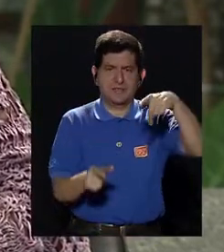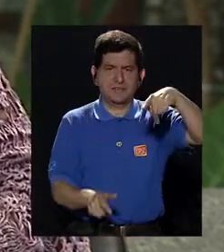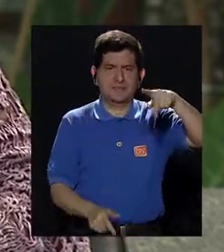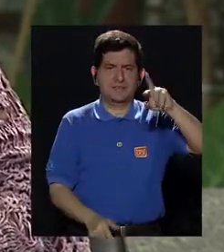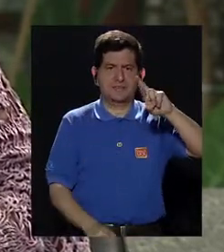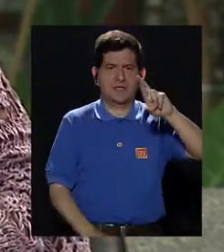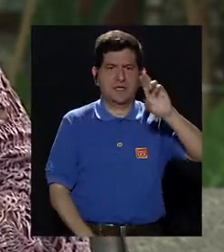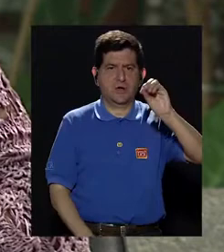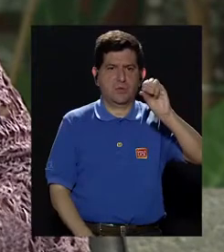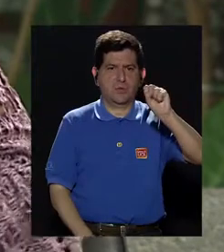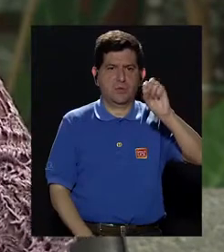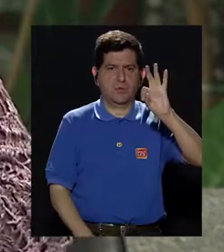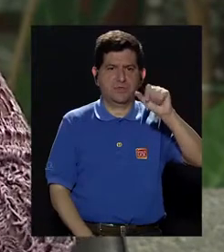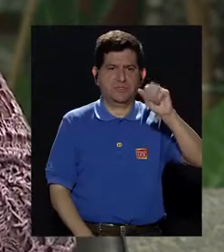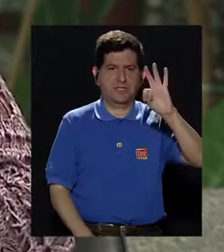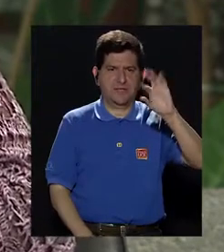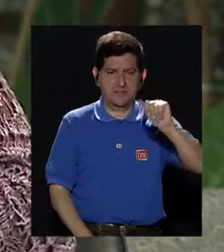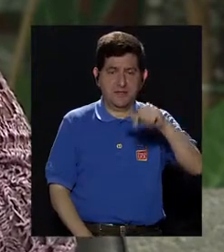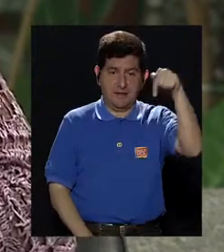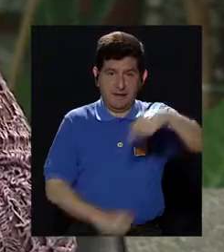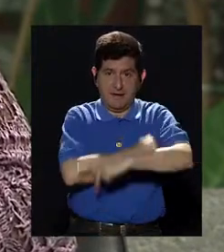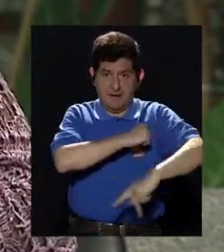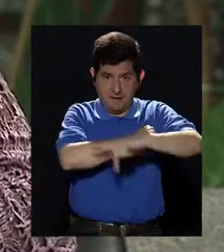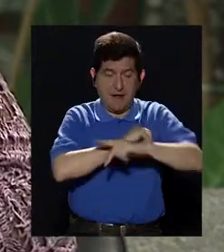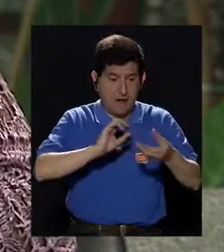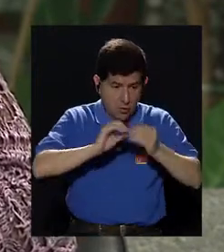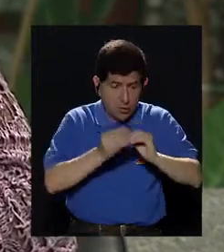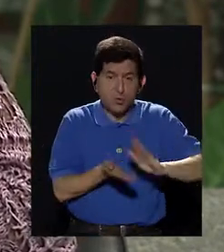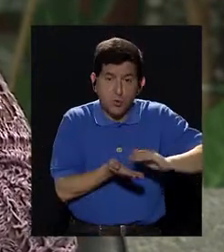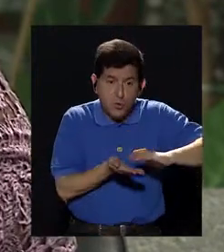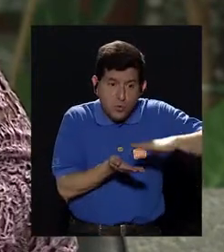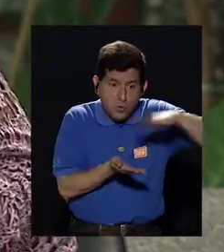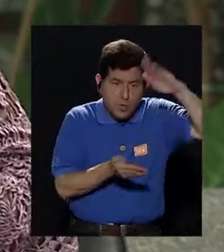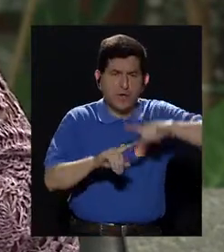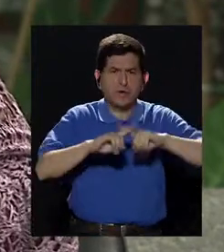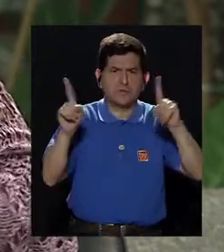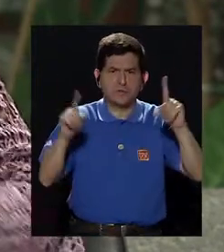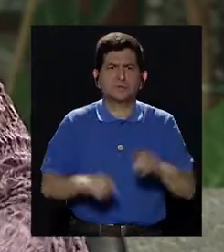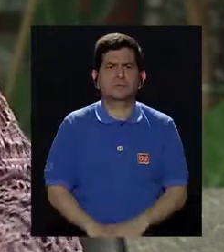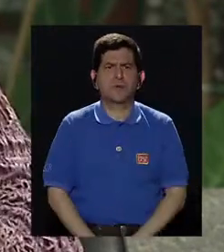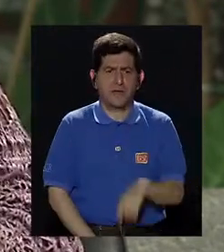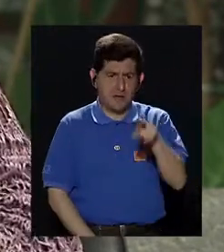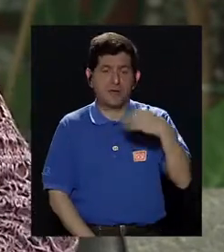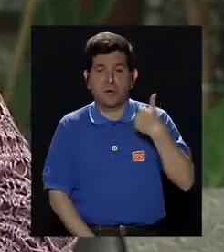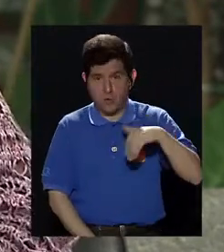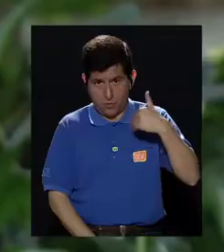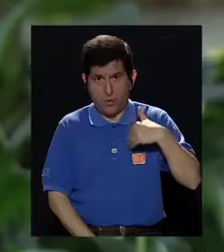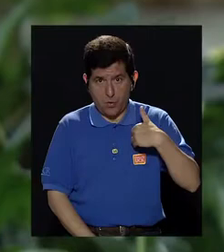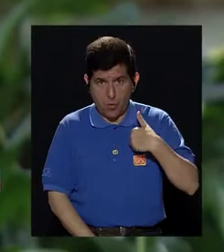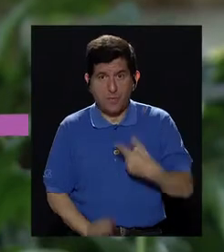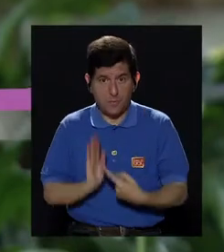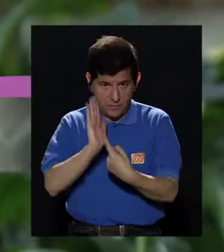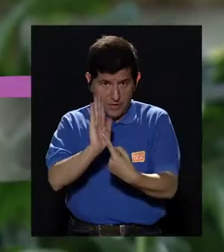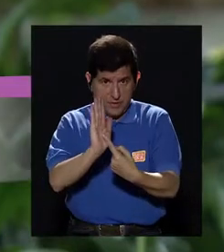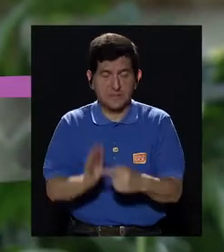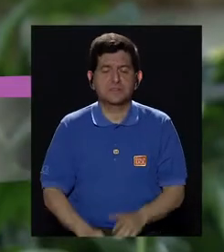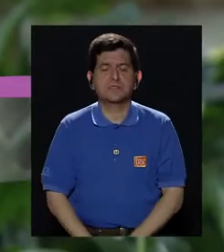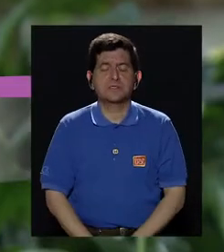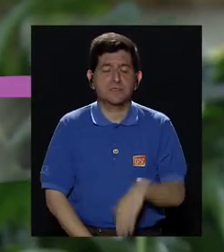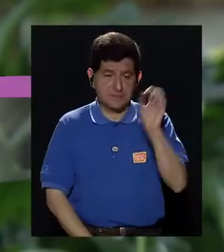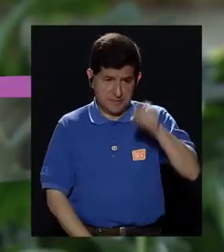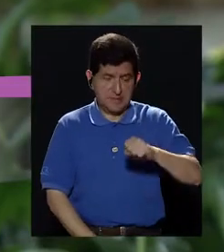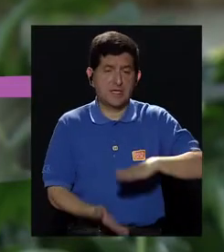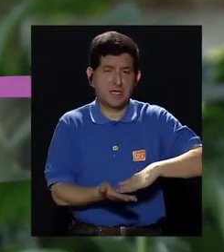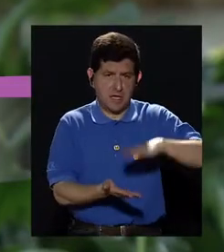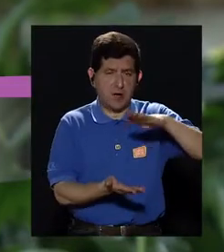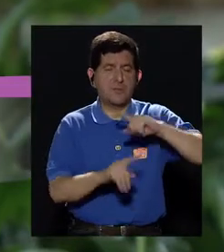país, porque si bien es cierto, las cifras van en aumento cada día, pues sí es más prevalente este tipo de cáncer en hombres. Sí, claro, el cáncer de próstata